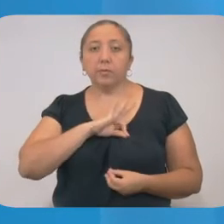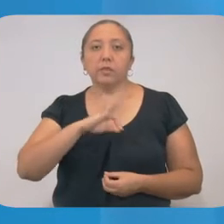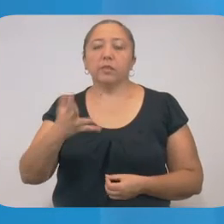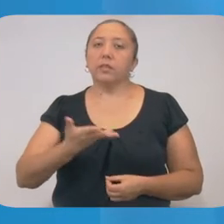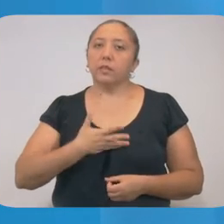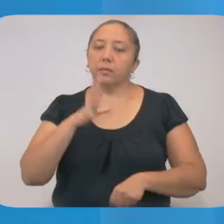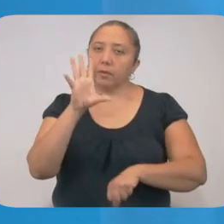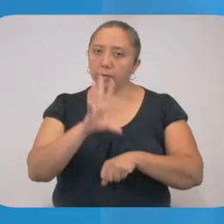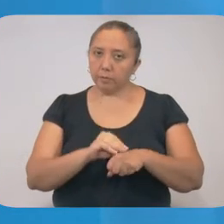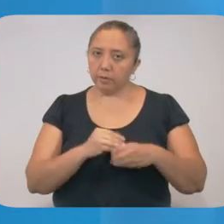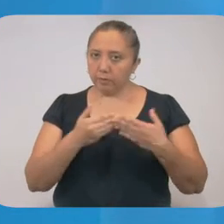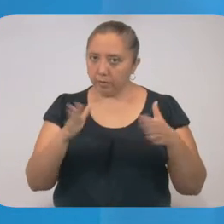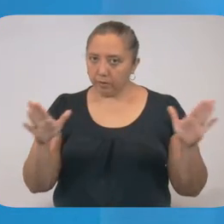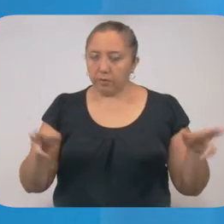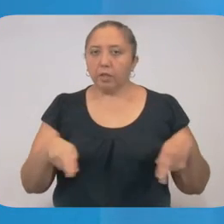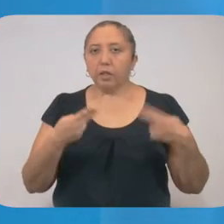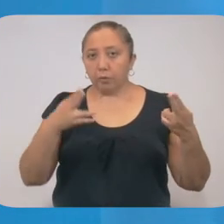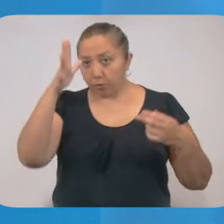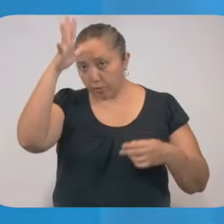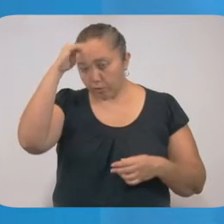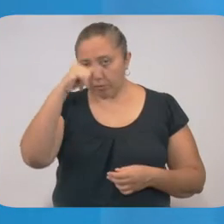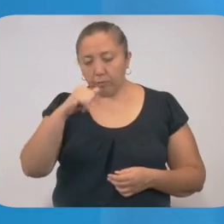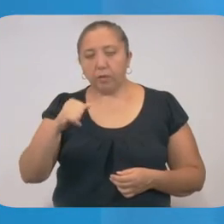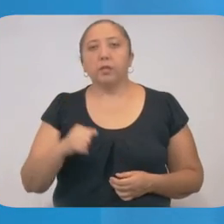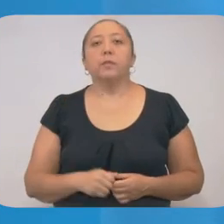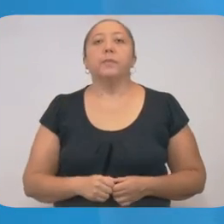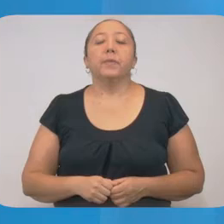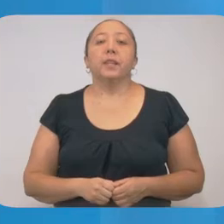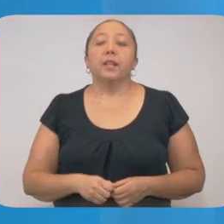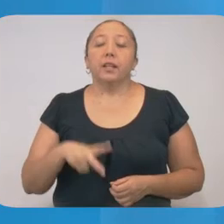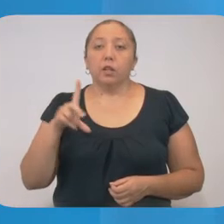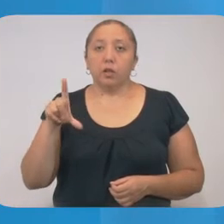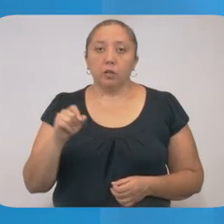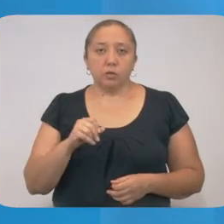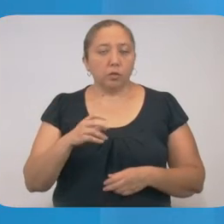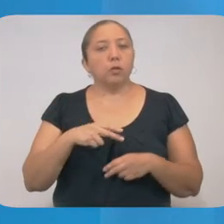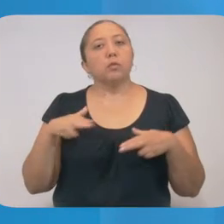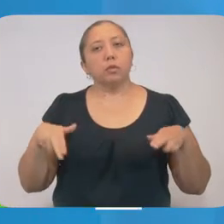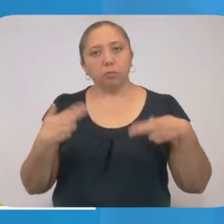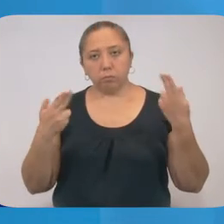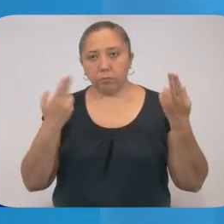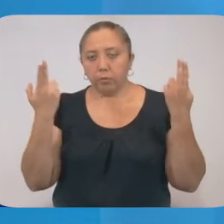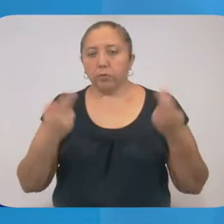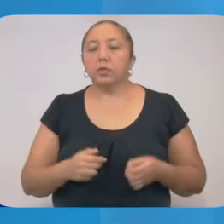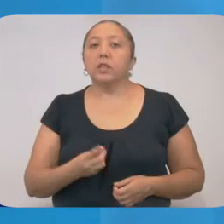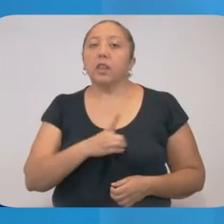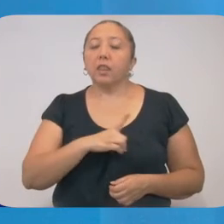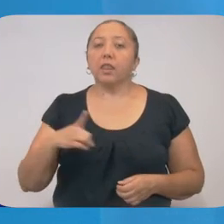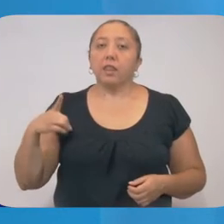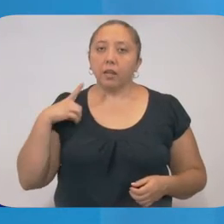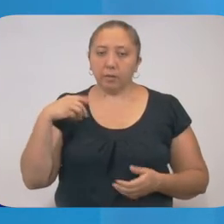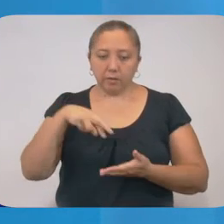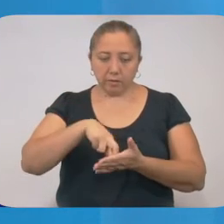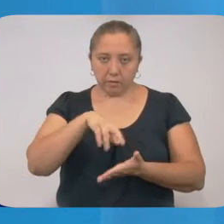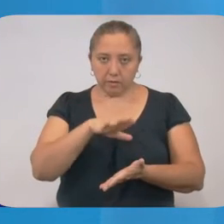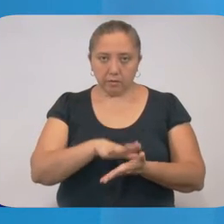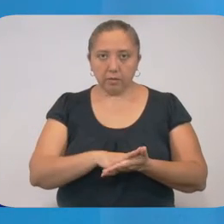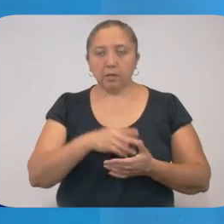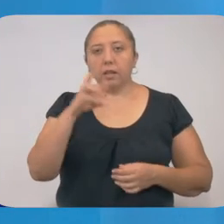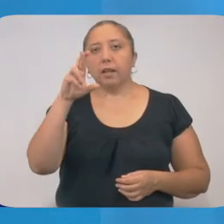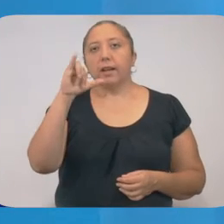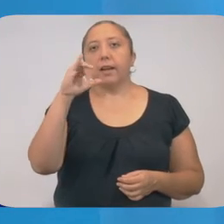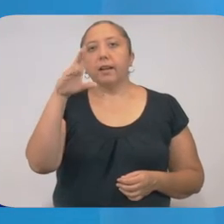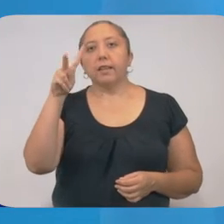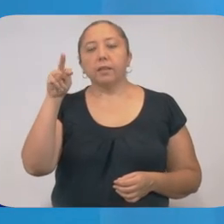con permiso de reapertura de acuerdo a la ola que les corresponda, los comercios y establecimientos deben inscribirse en el micrositio